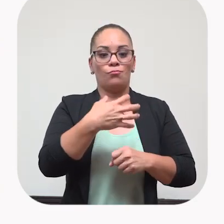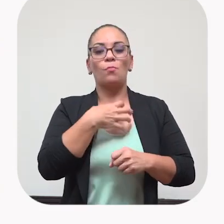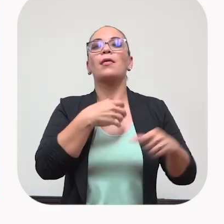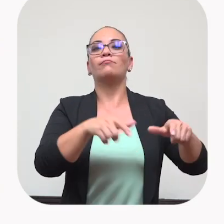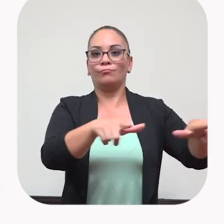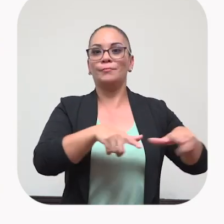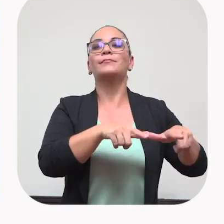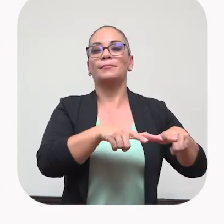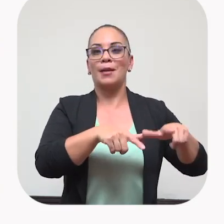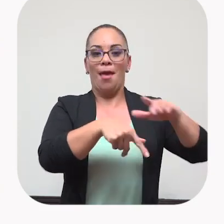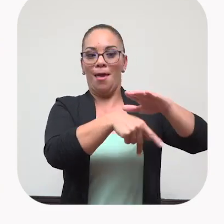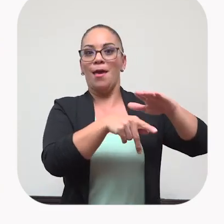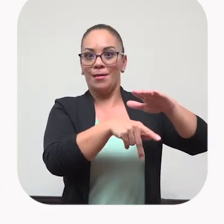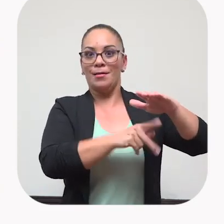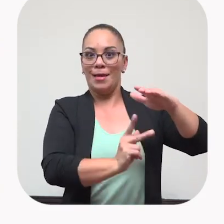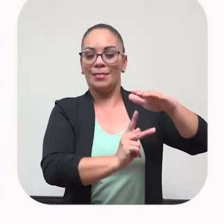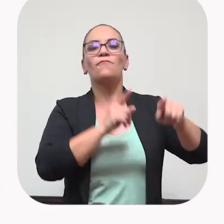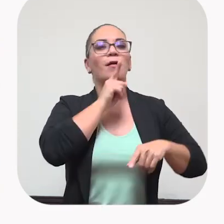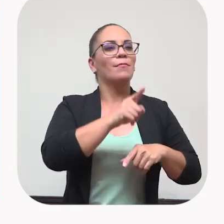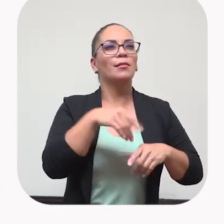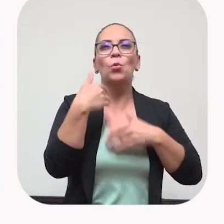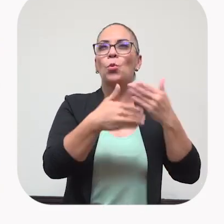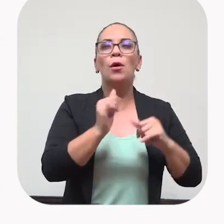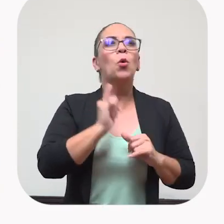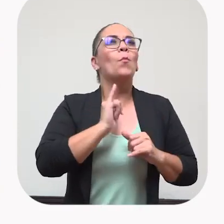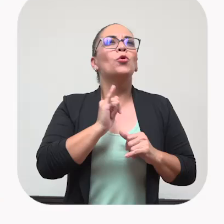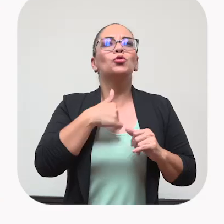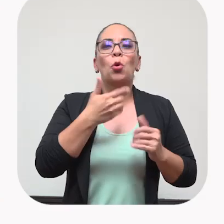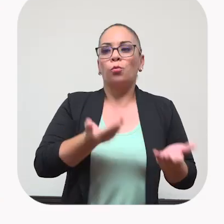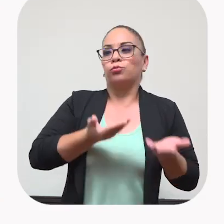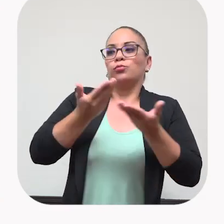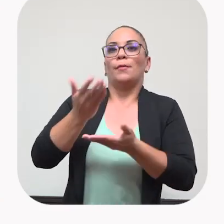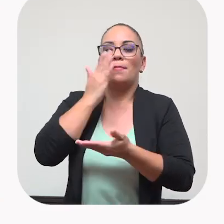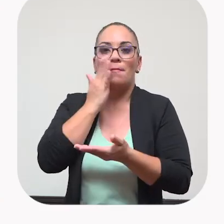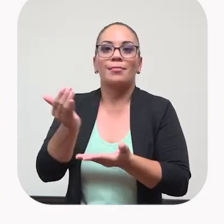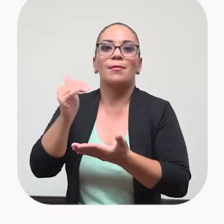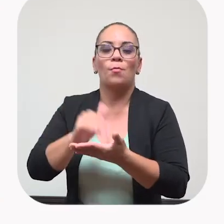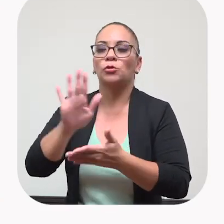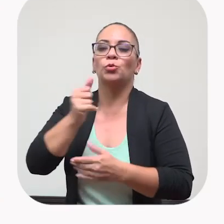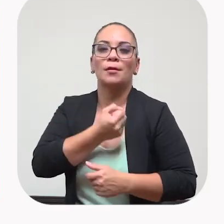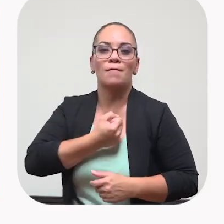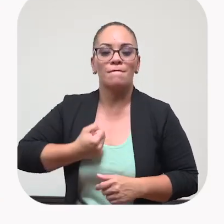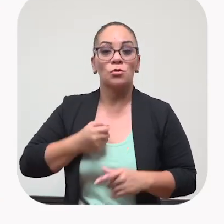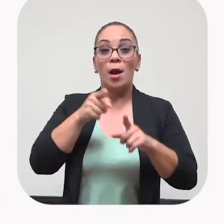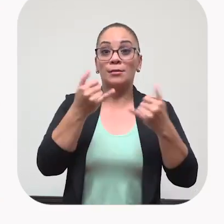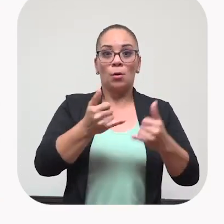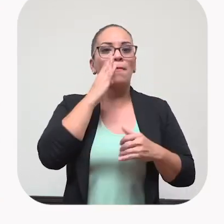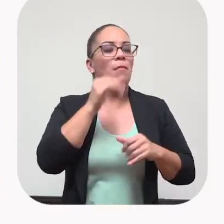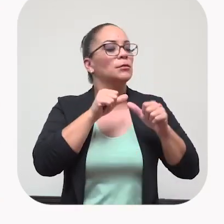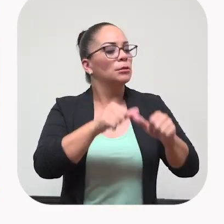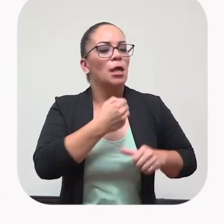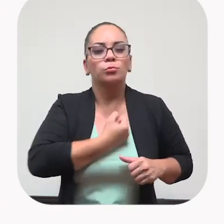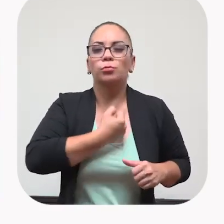con propiedad en preescolar. Entonces sí ha sido, o sea, como un devolverle a mi mamá, ¿verdad? Ese sacrificio al día de hoy sigue